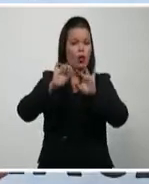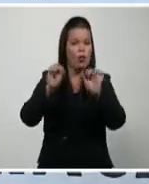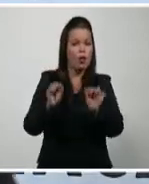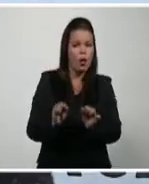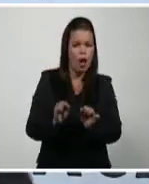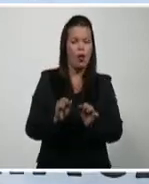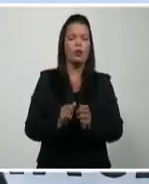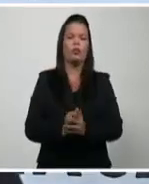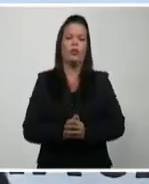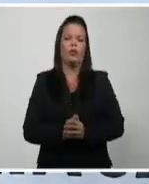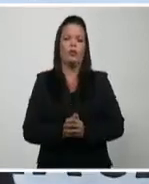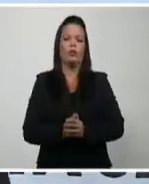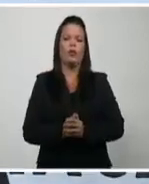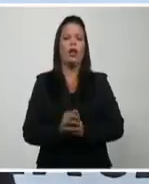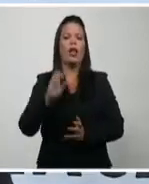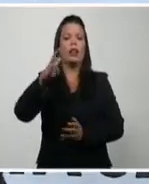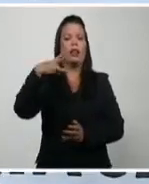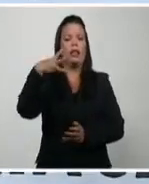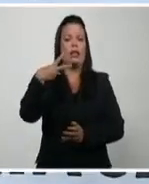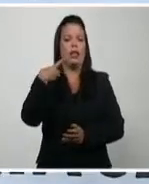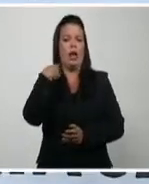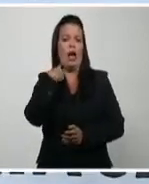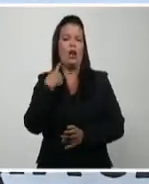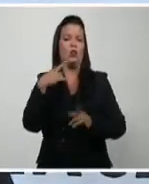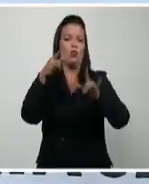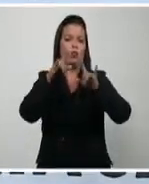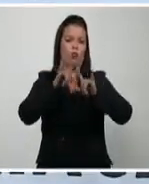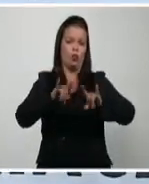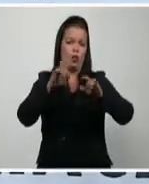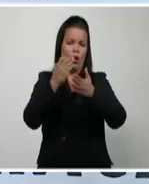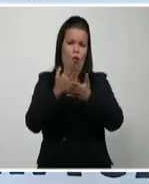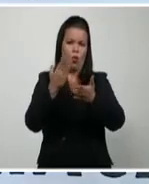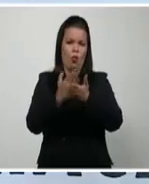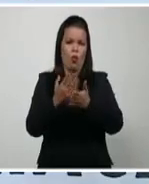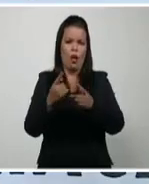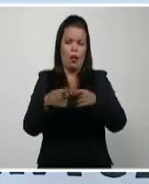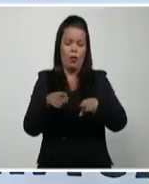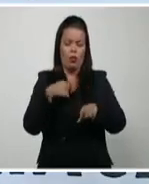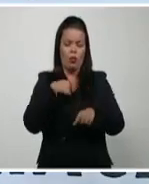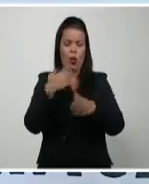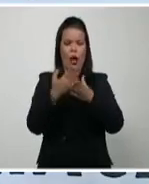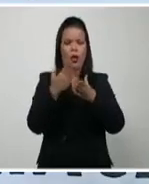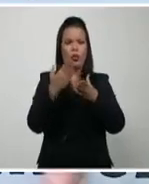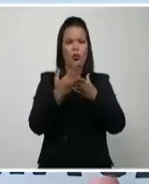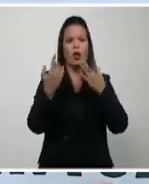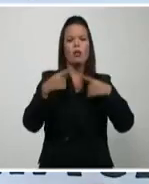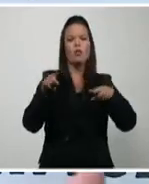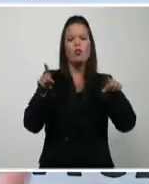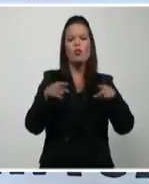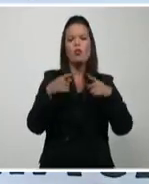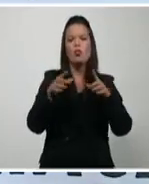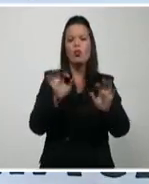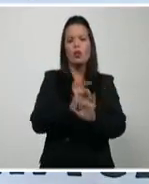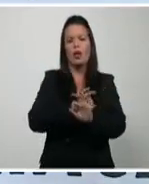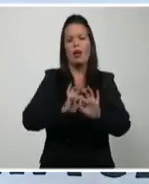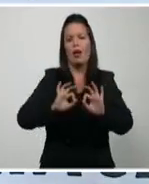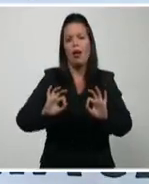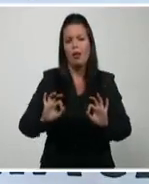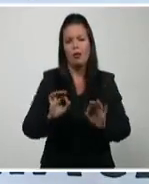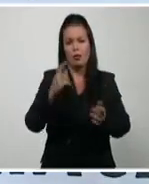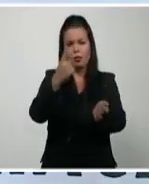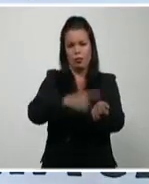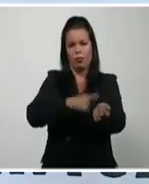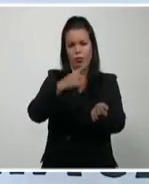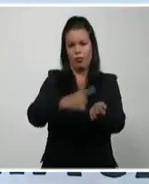Pero yo como músico que estudié música clásica en todos los niveles de nuestro país, entendí que realmente